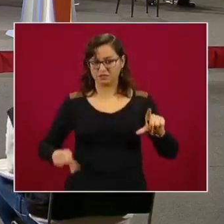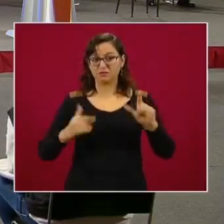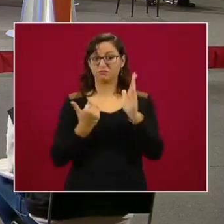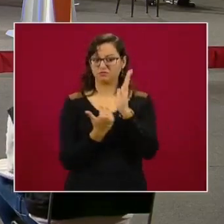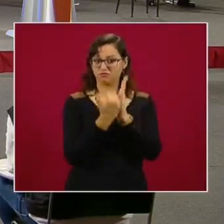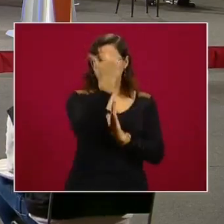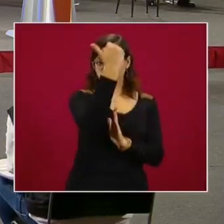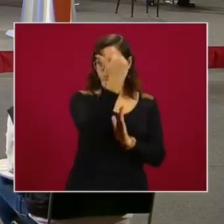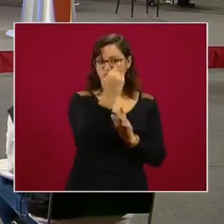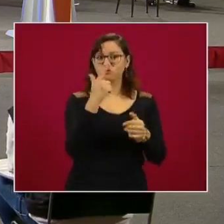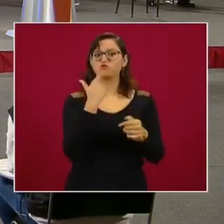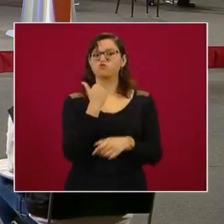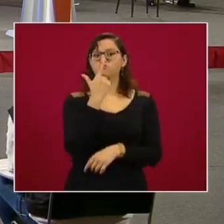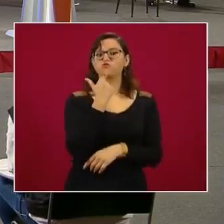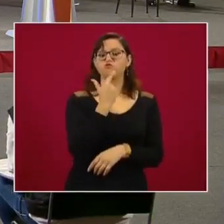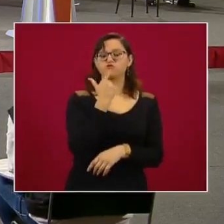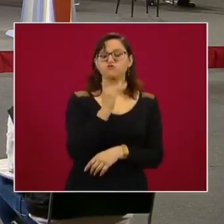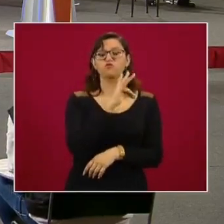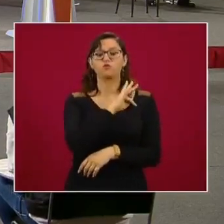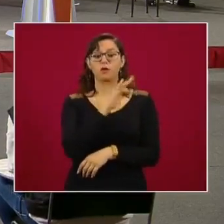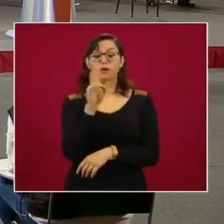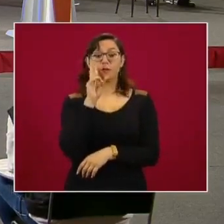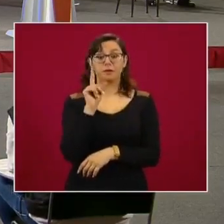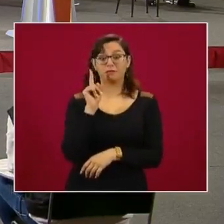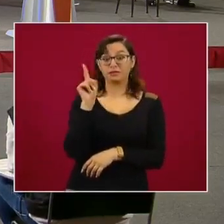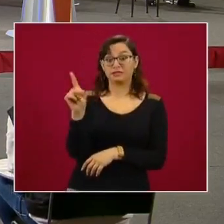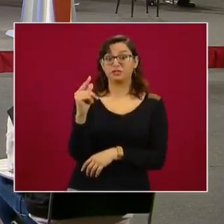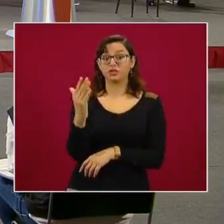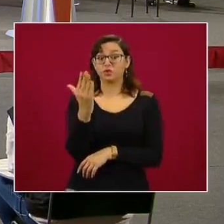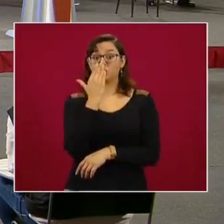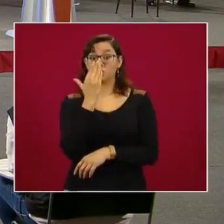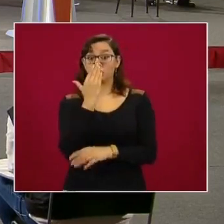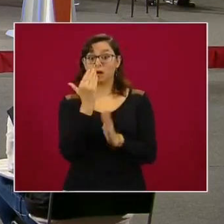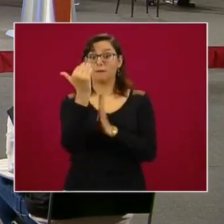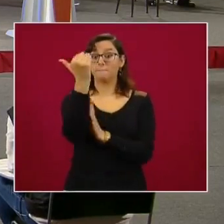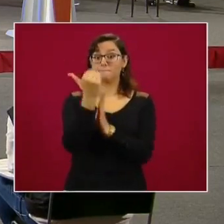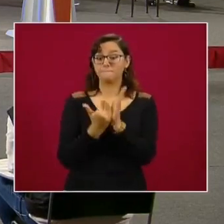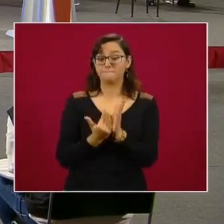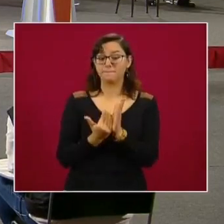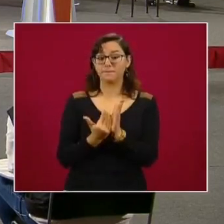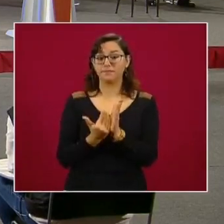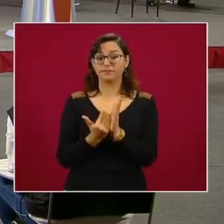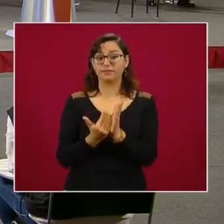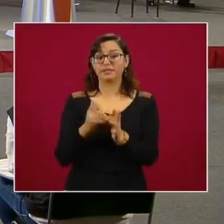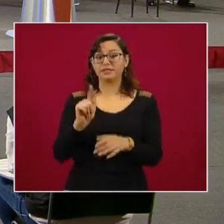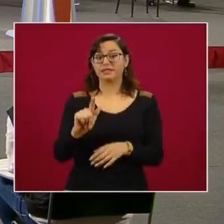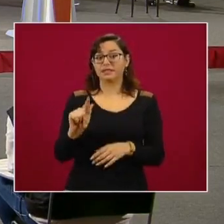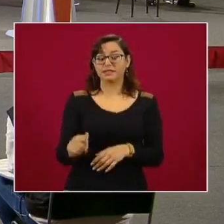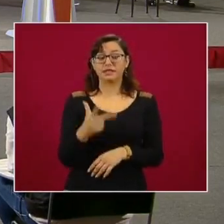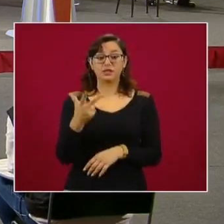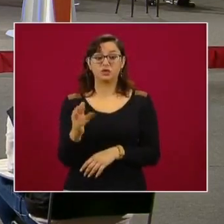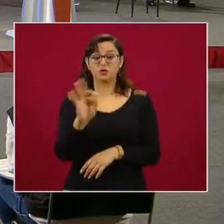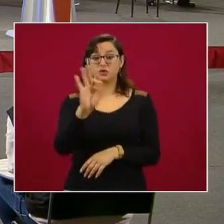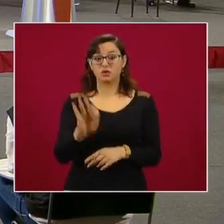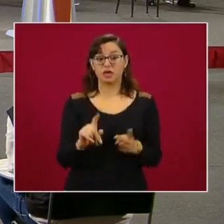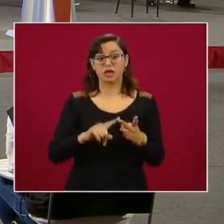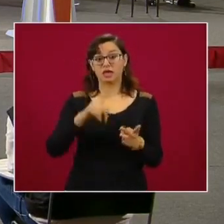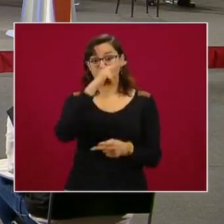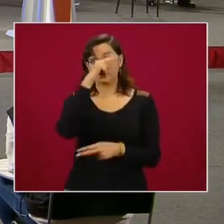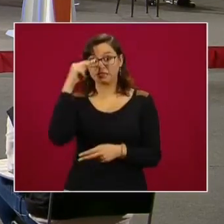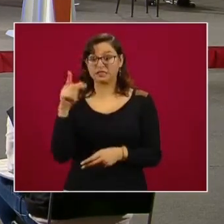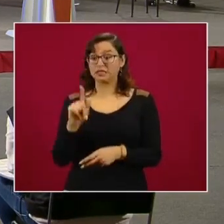subido. Vean ustedes, en Sonora, por ejemplo, ha bajado menos 78 por ciento, Nayarit menos